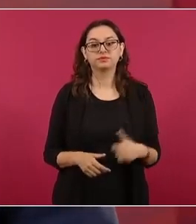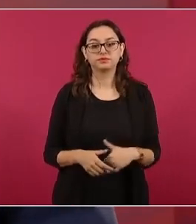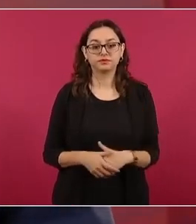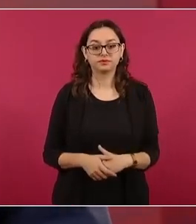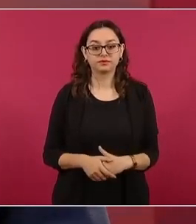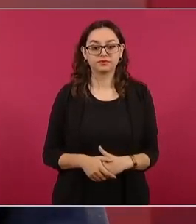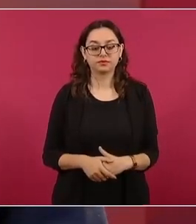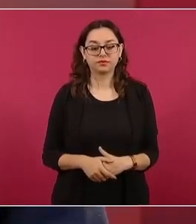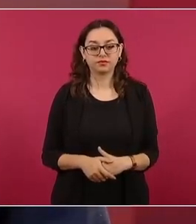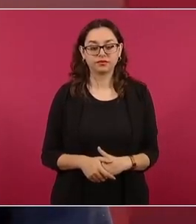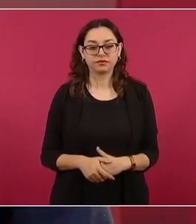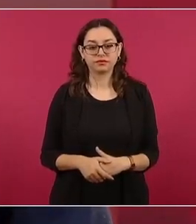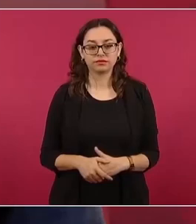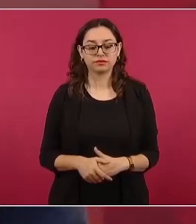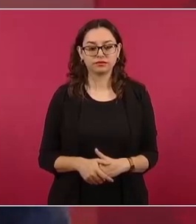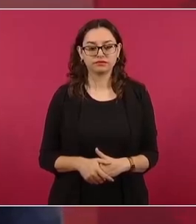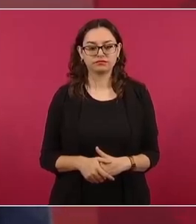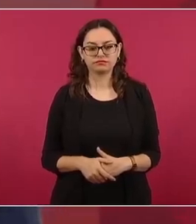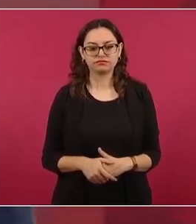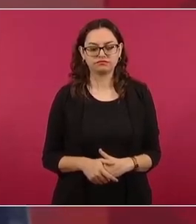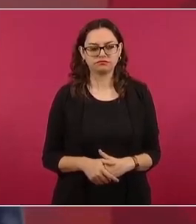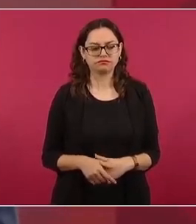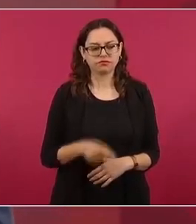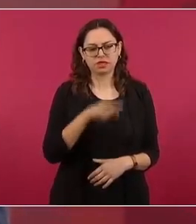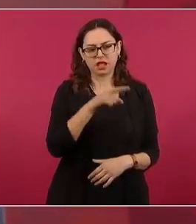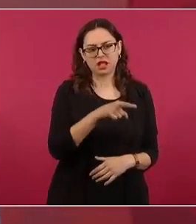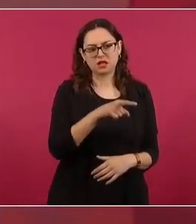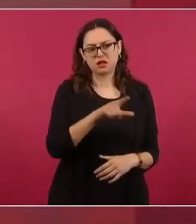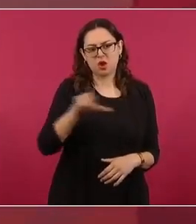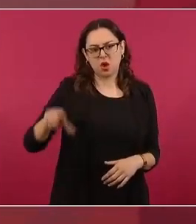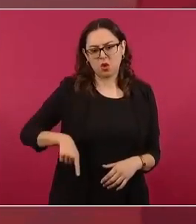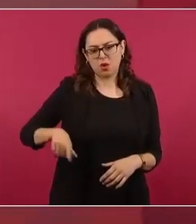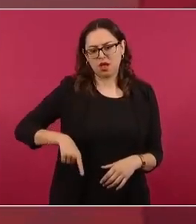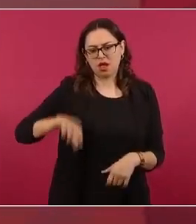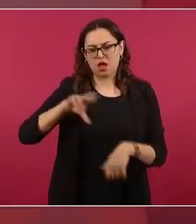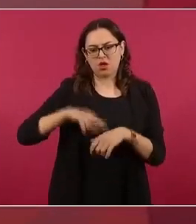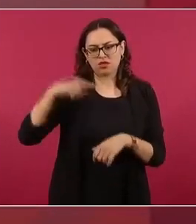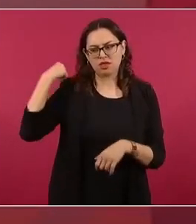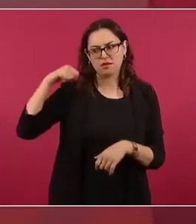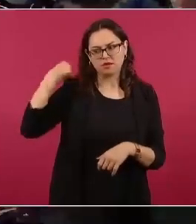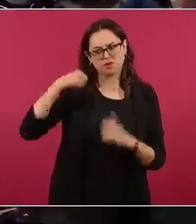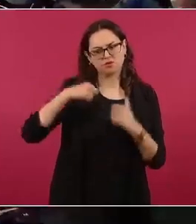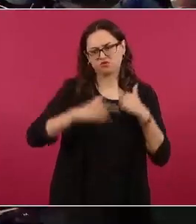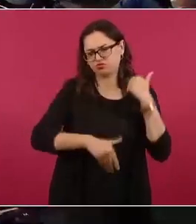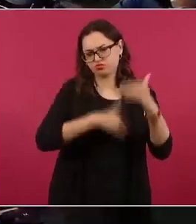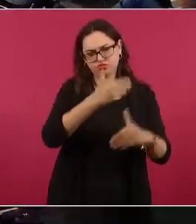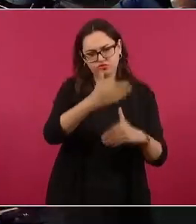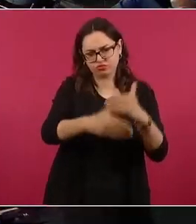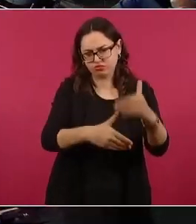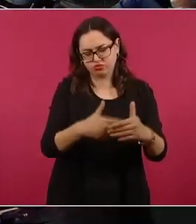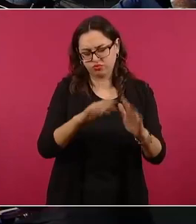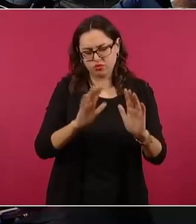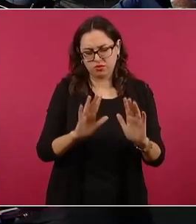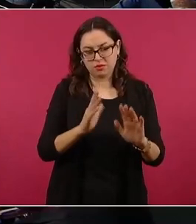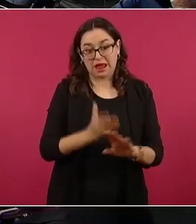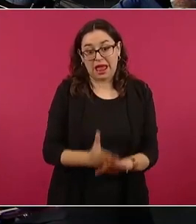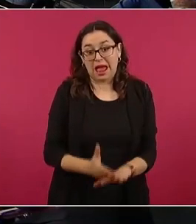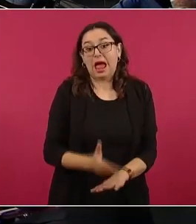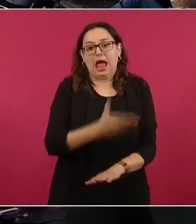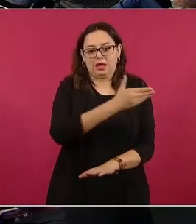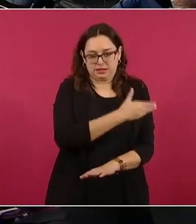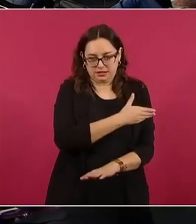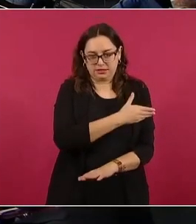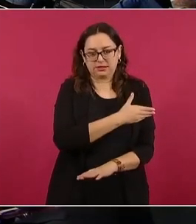de candidato o ya de presidente. El caso es de que